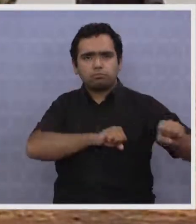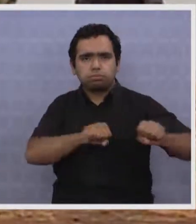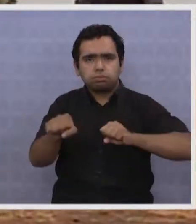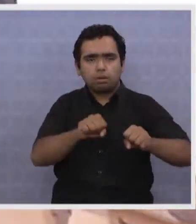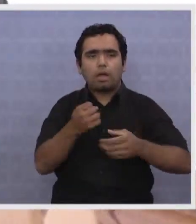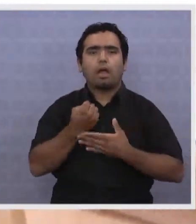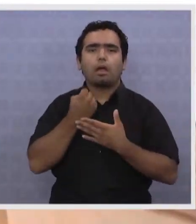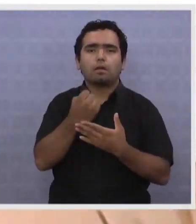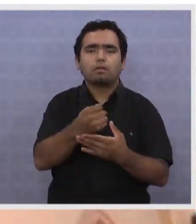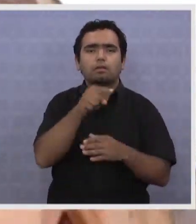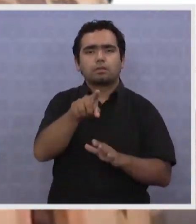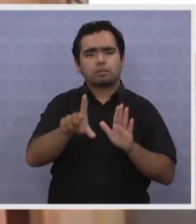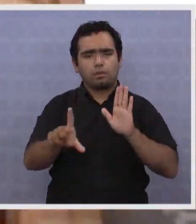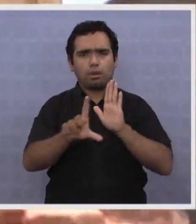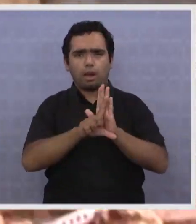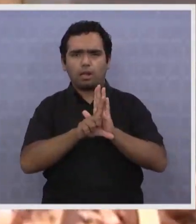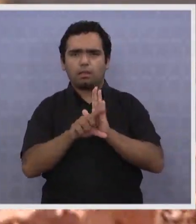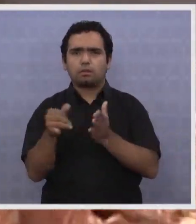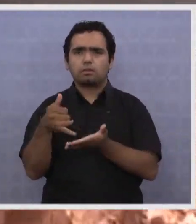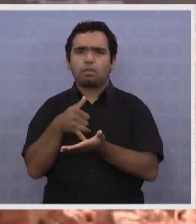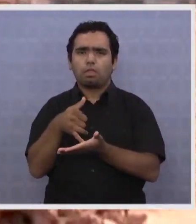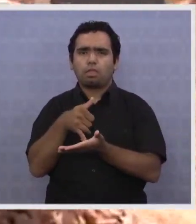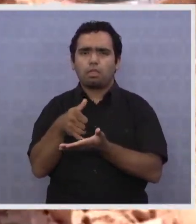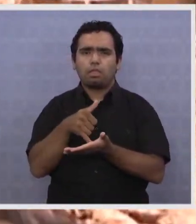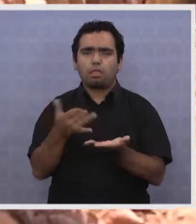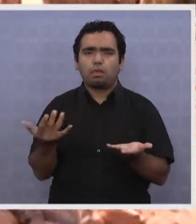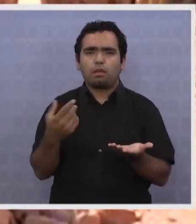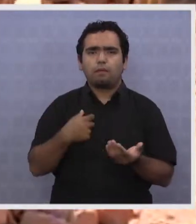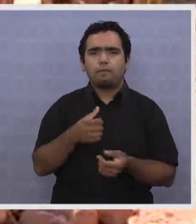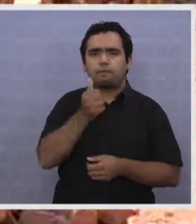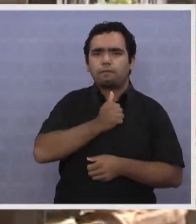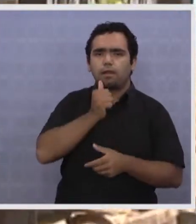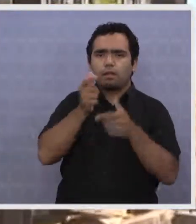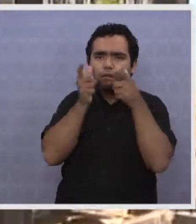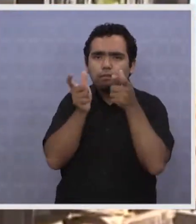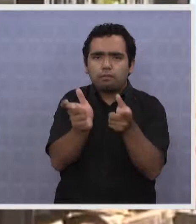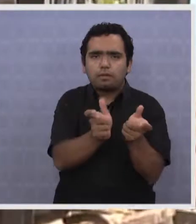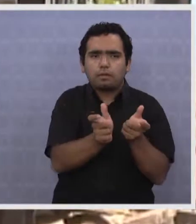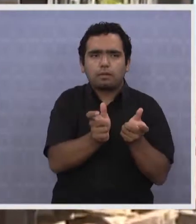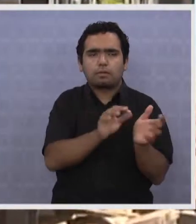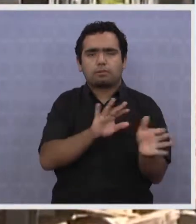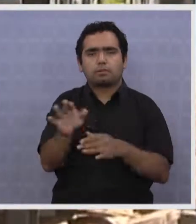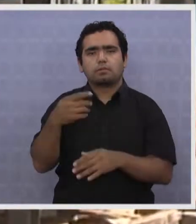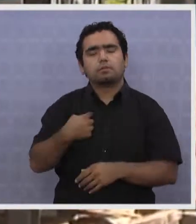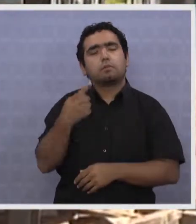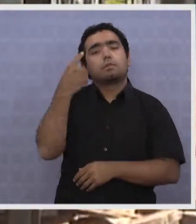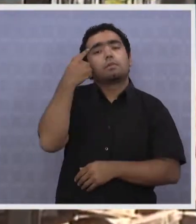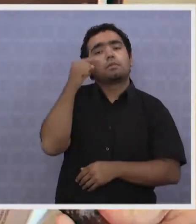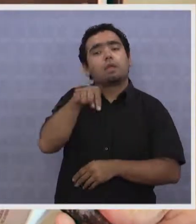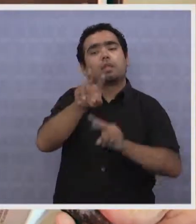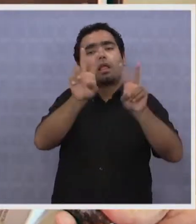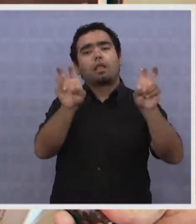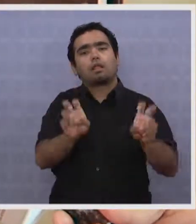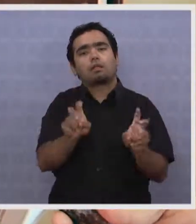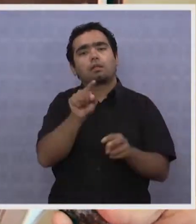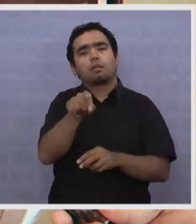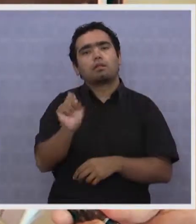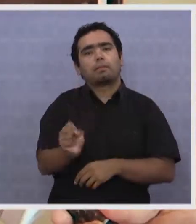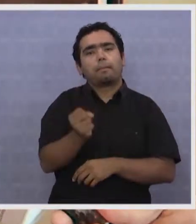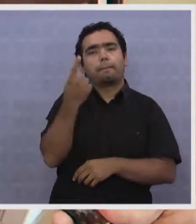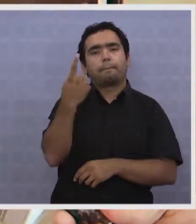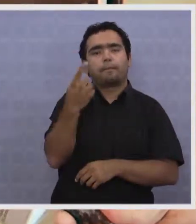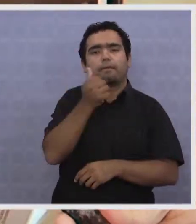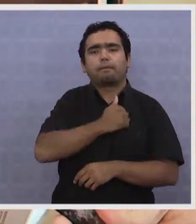una situación que deja al descubierto una legislación débil en materia de fiscalización. Yo pienso que este tema es